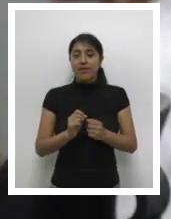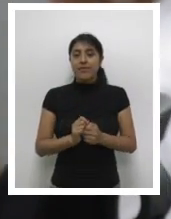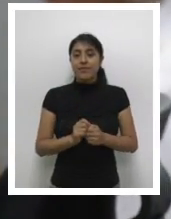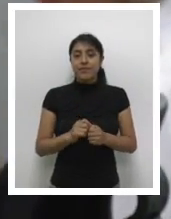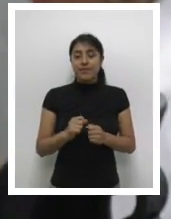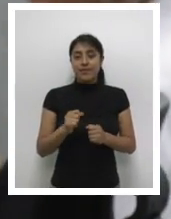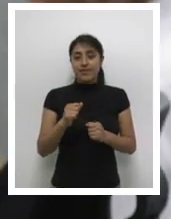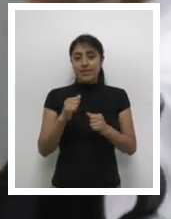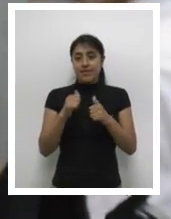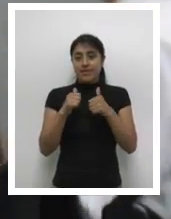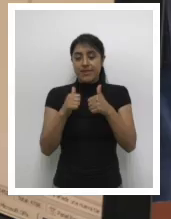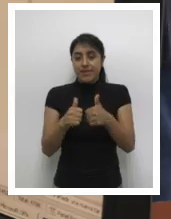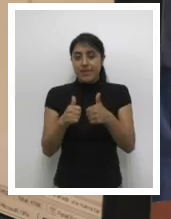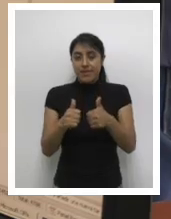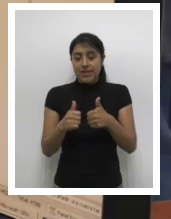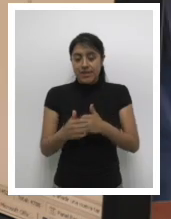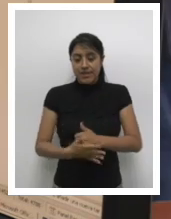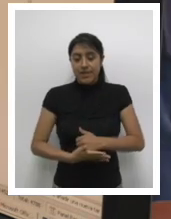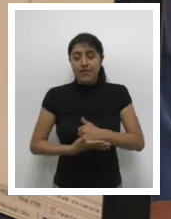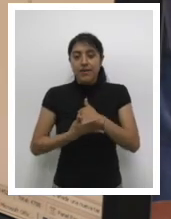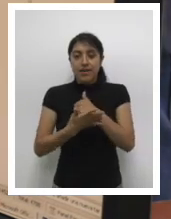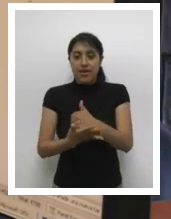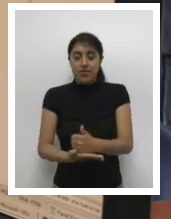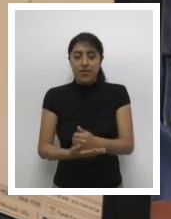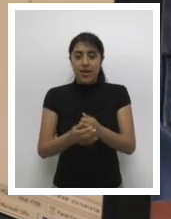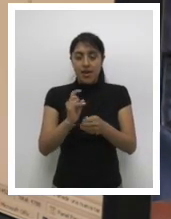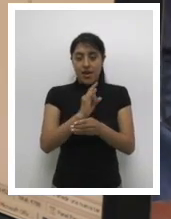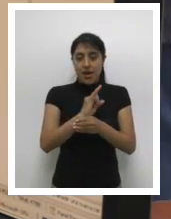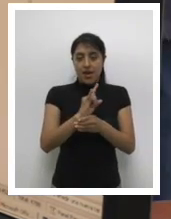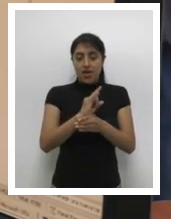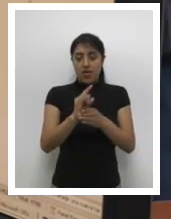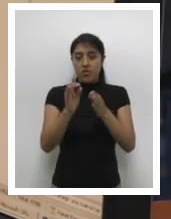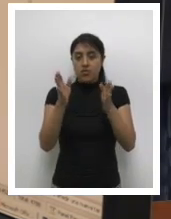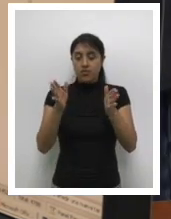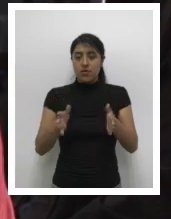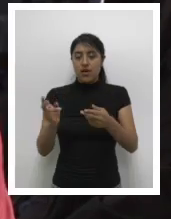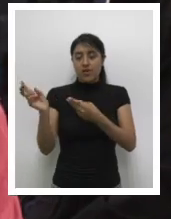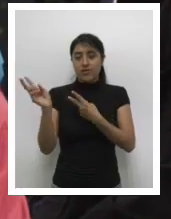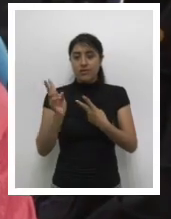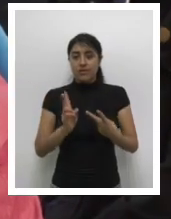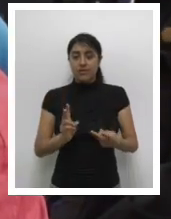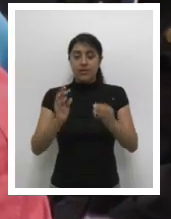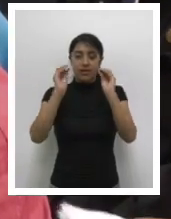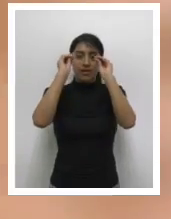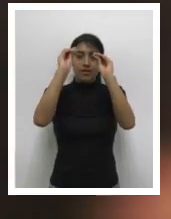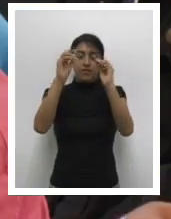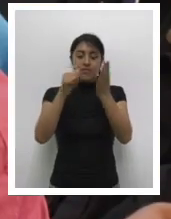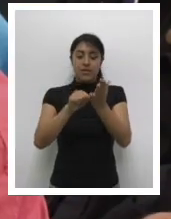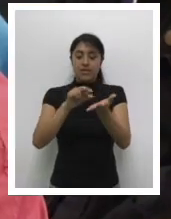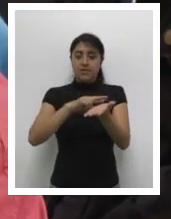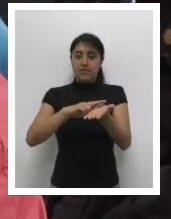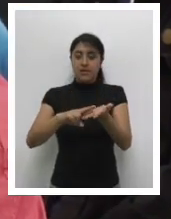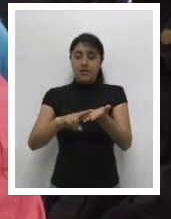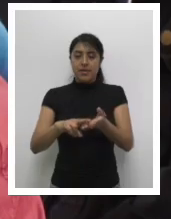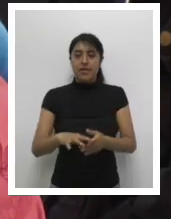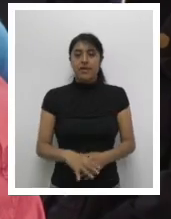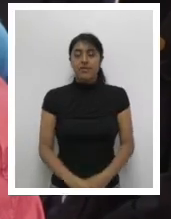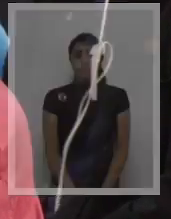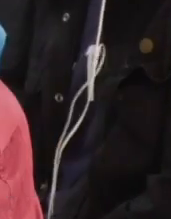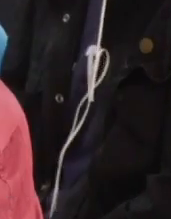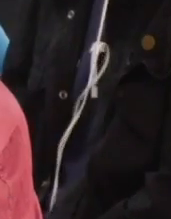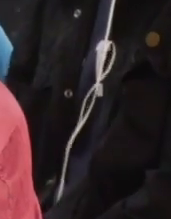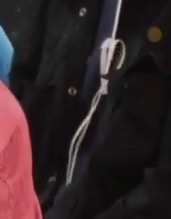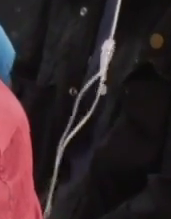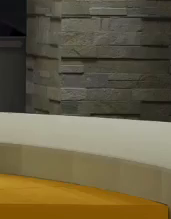buen servicio personalizado, inclusivo y profesional. Reportó para InfoRENAP GT, Rosario